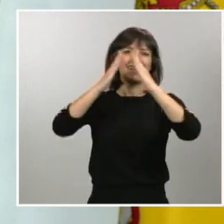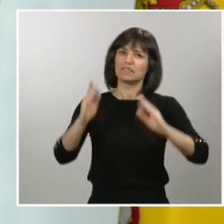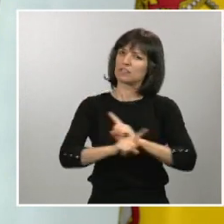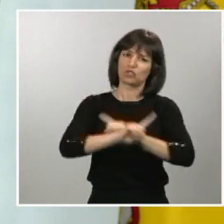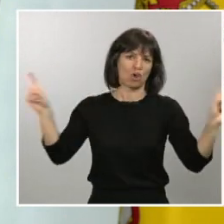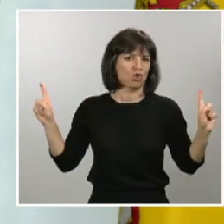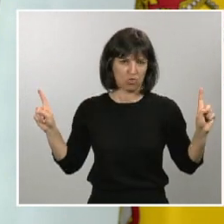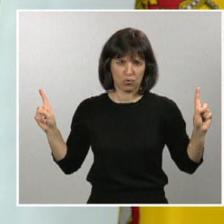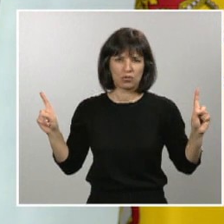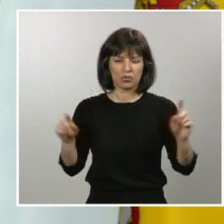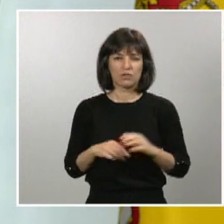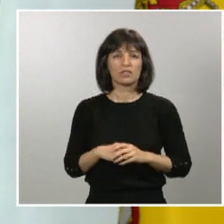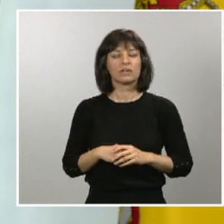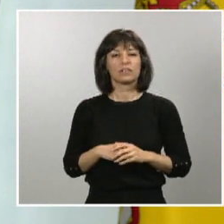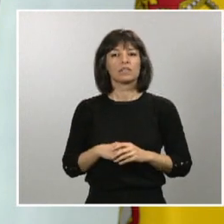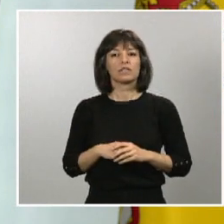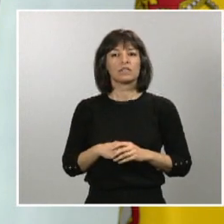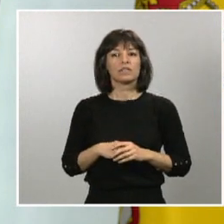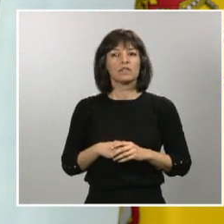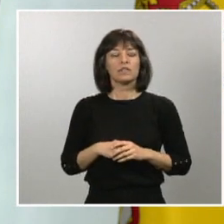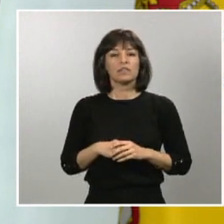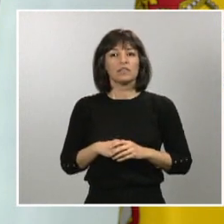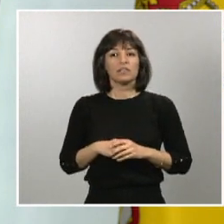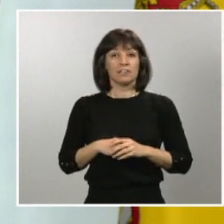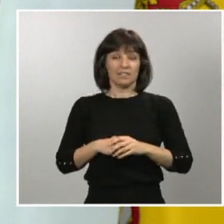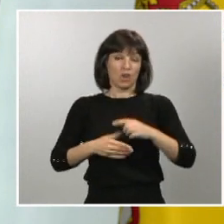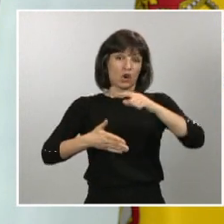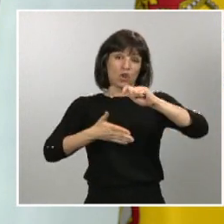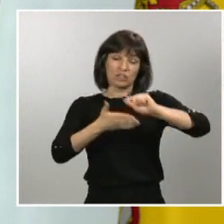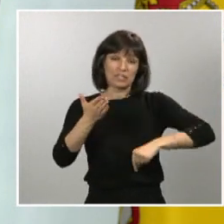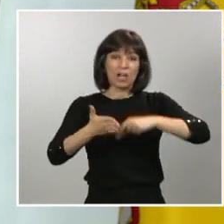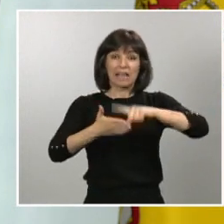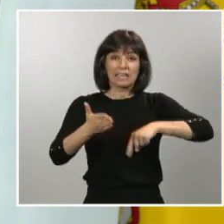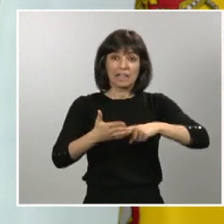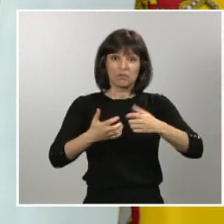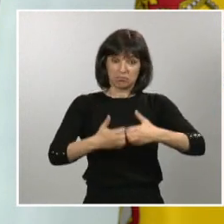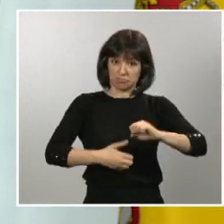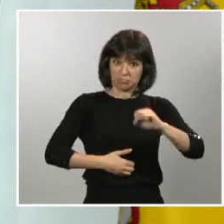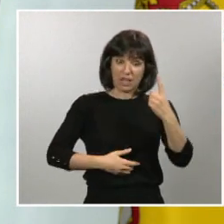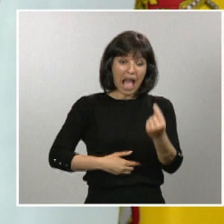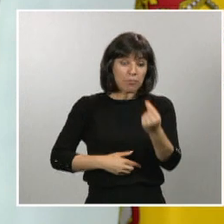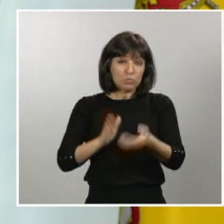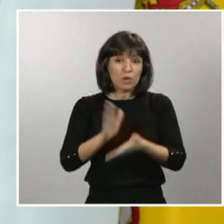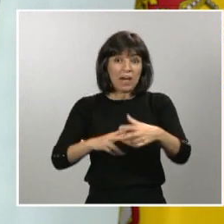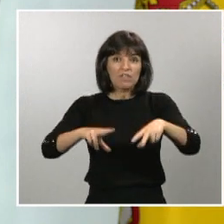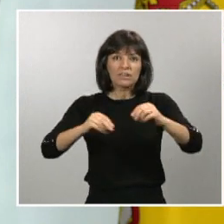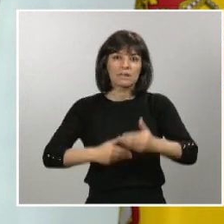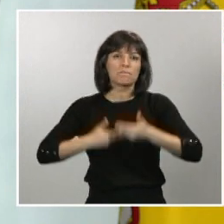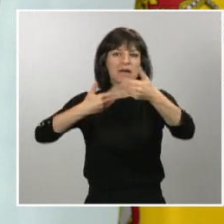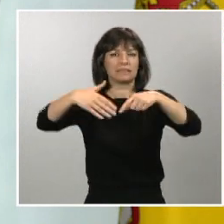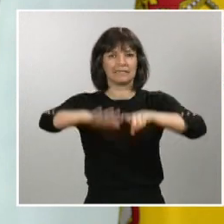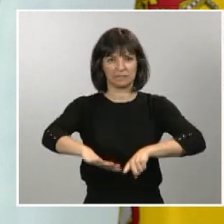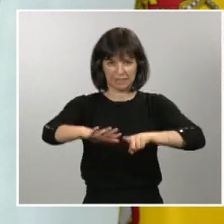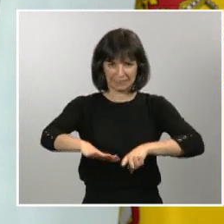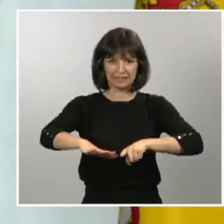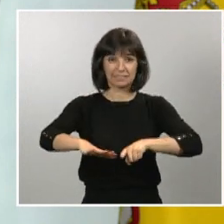Quedan prorrogados automáticamente por seis meses todos los contratos de alquiler en vigor que estén a punto de vencer. Una medida que en la práctica supone